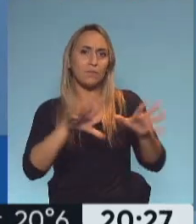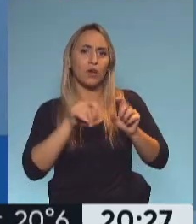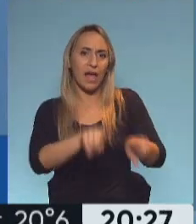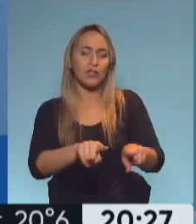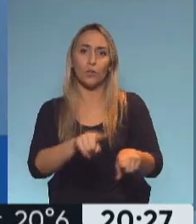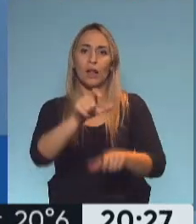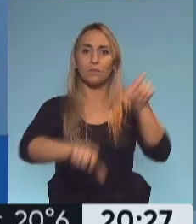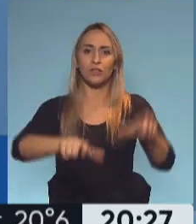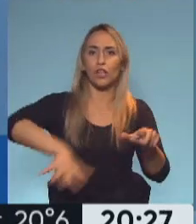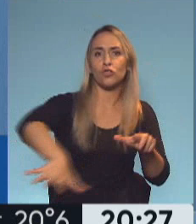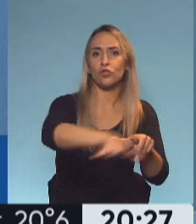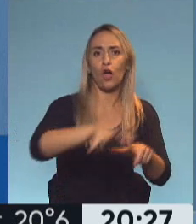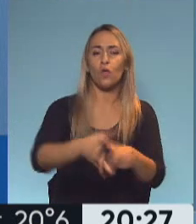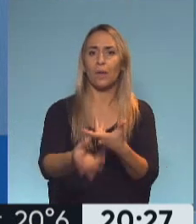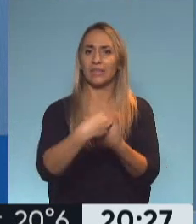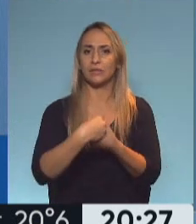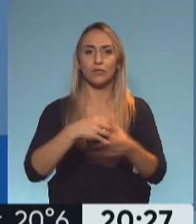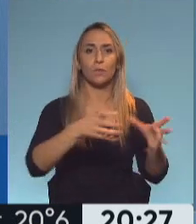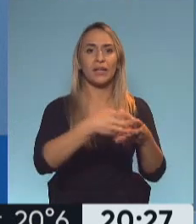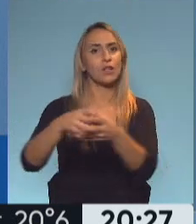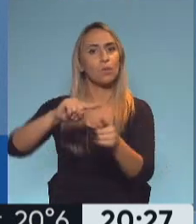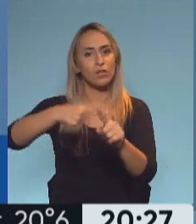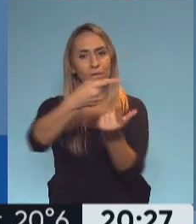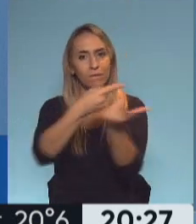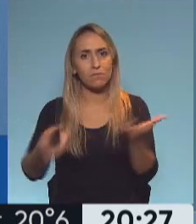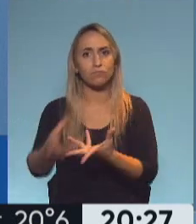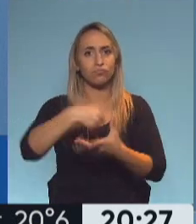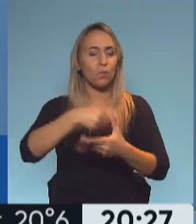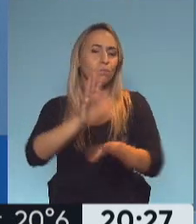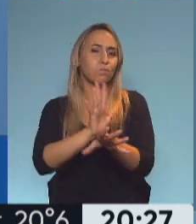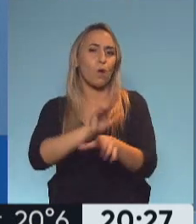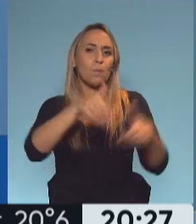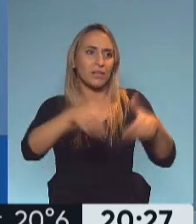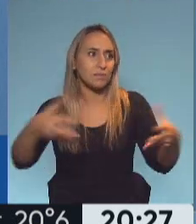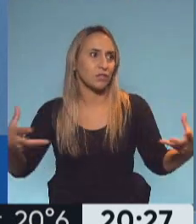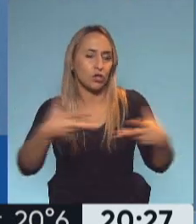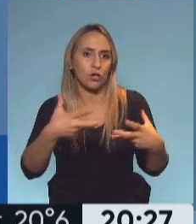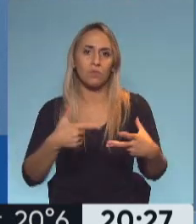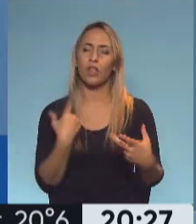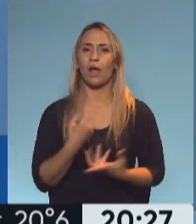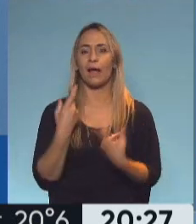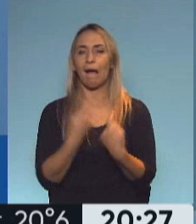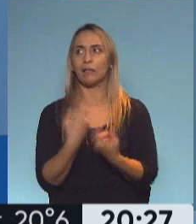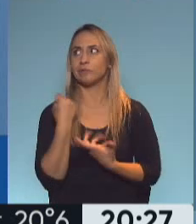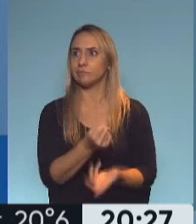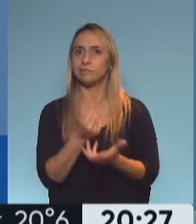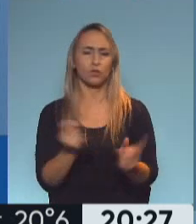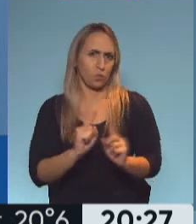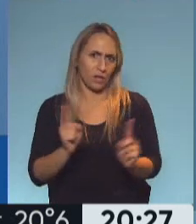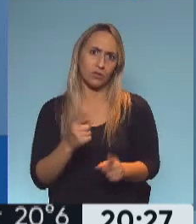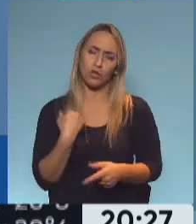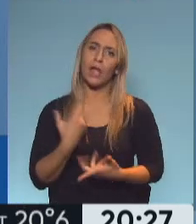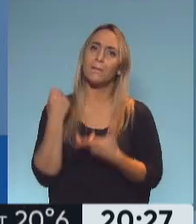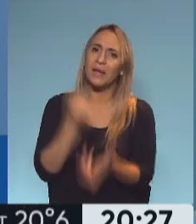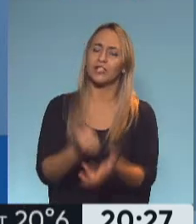participación plena de todos los partidos políticos. Eso para mí no es un gasto, sino es una inversión. Nosotros no tenemos una preocupación respecto a la inversión que hay que hacer